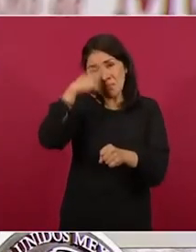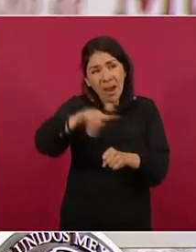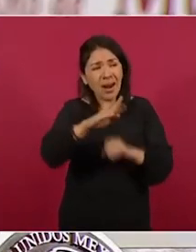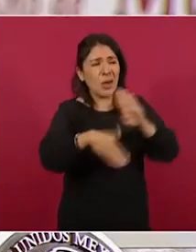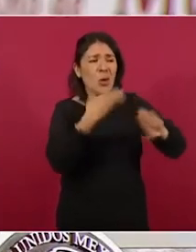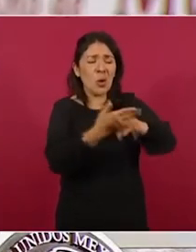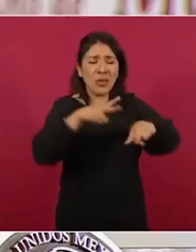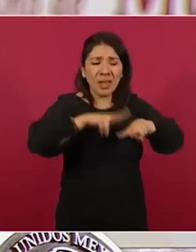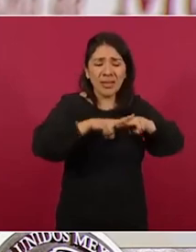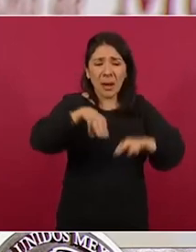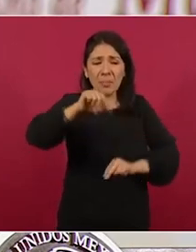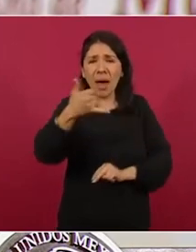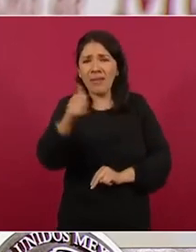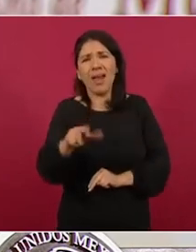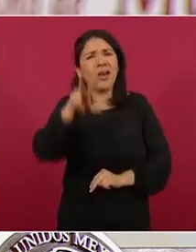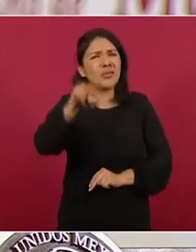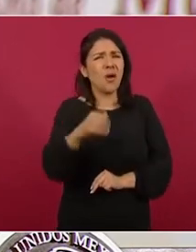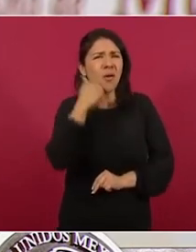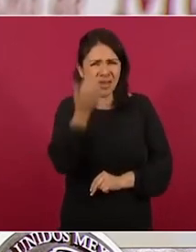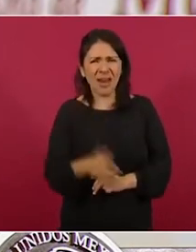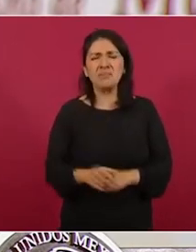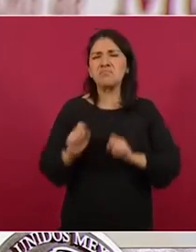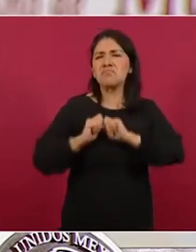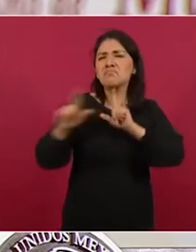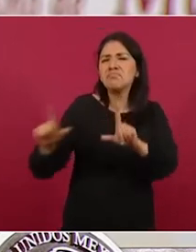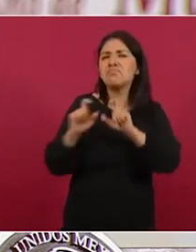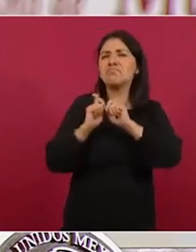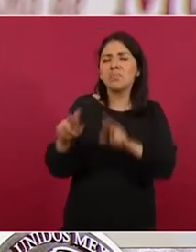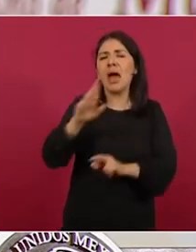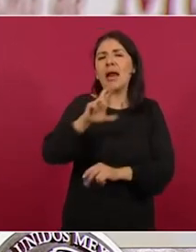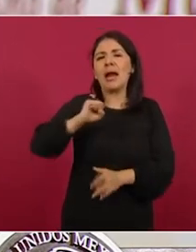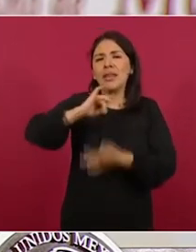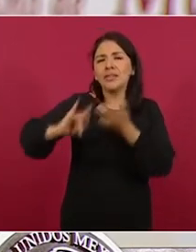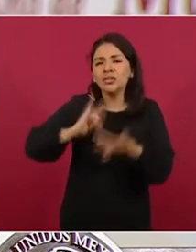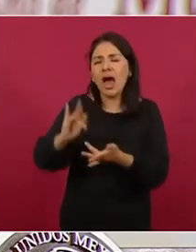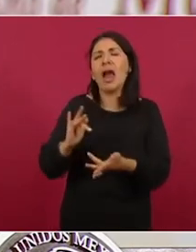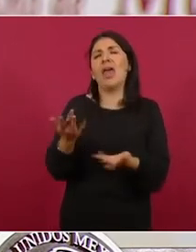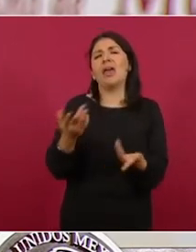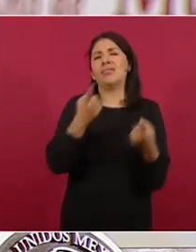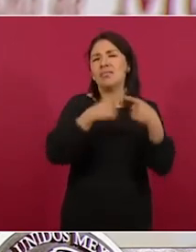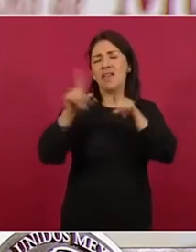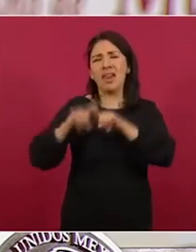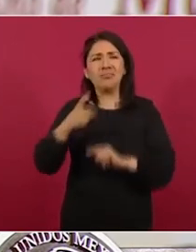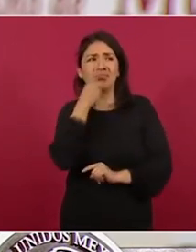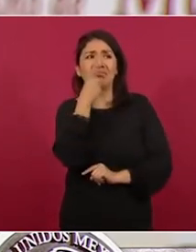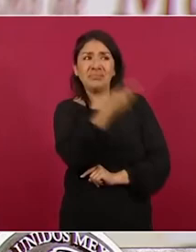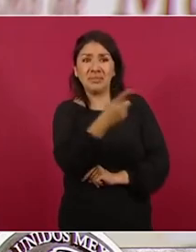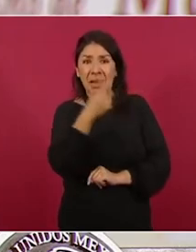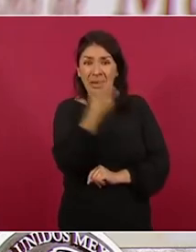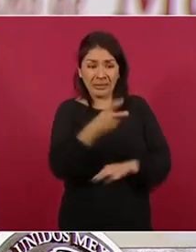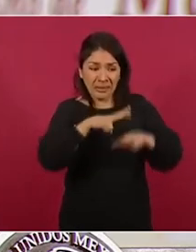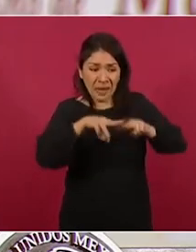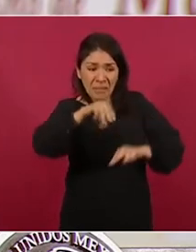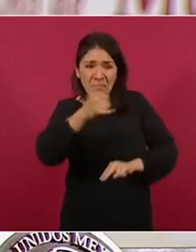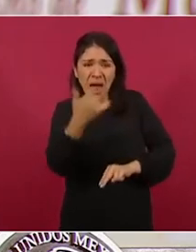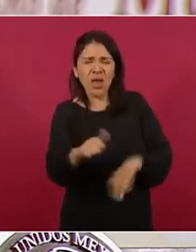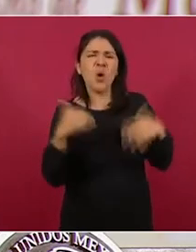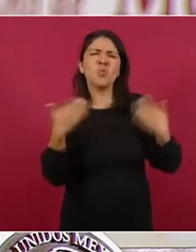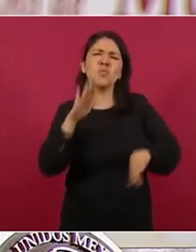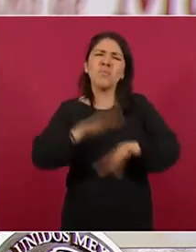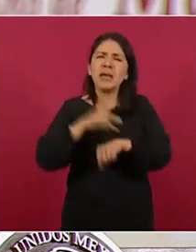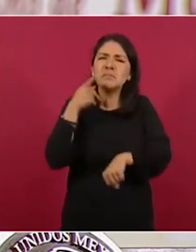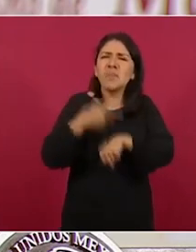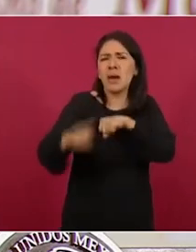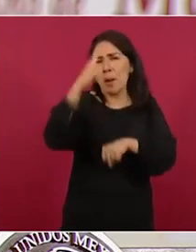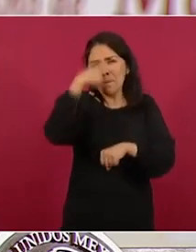a través de videos en redes sociales y medios de comunicación acusaban al proyecto del Tren Maya de poner en riesgo